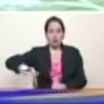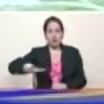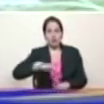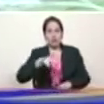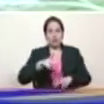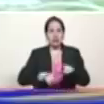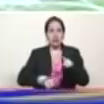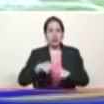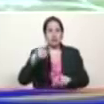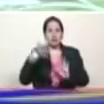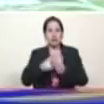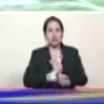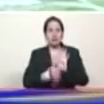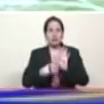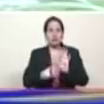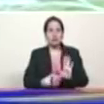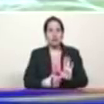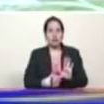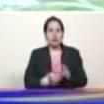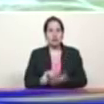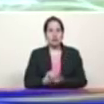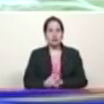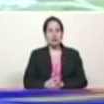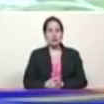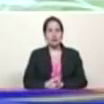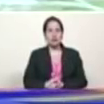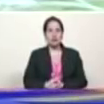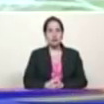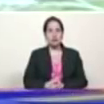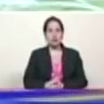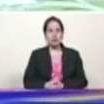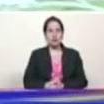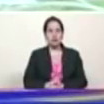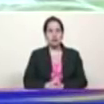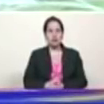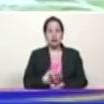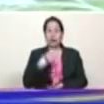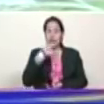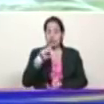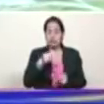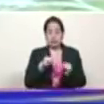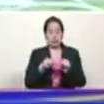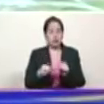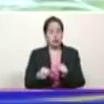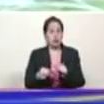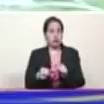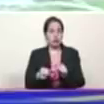productivos en el campo del programa de recuperación crecimiento y prosperidad que se mantiene